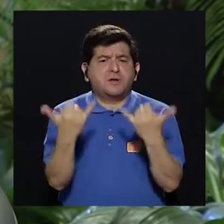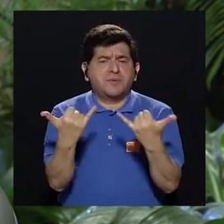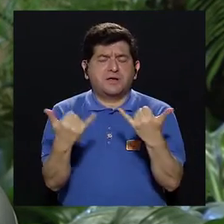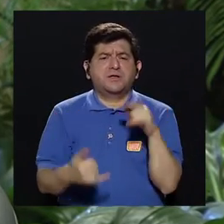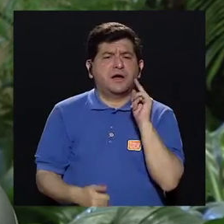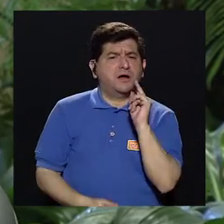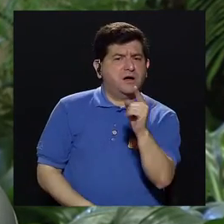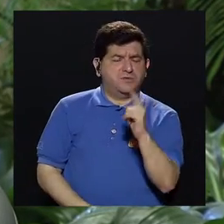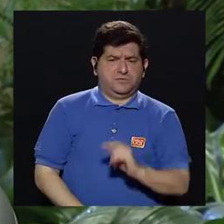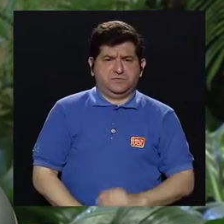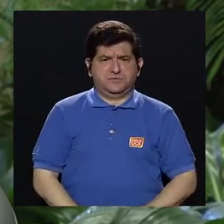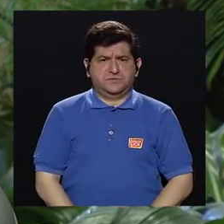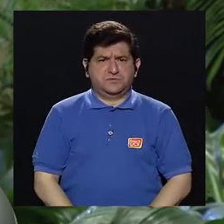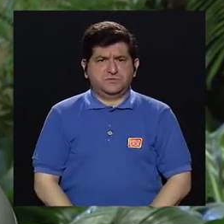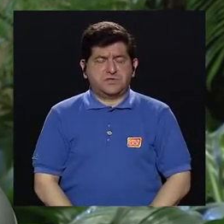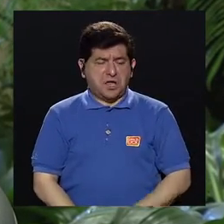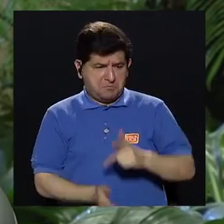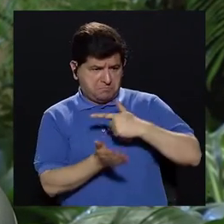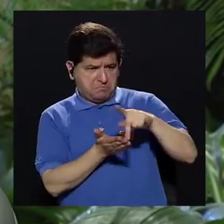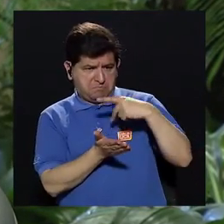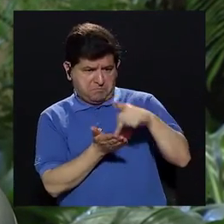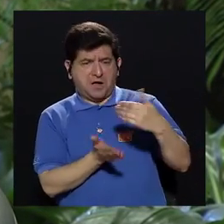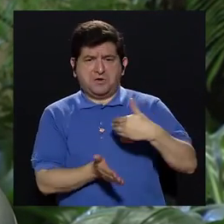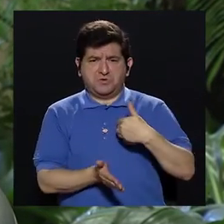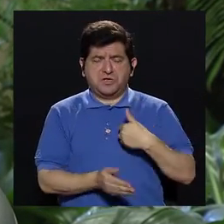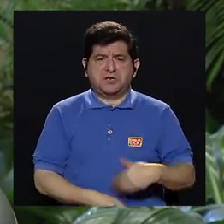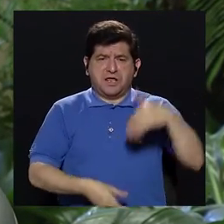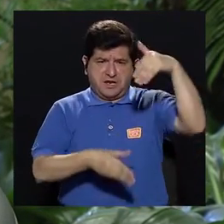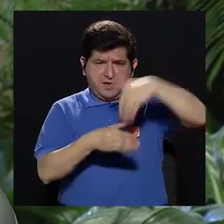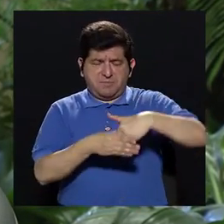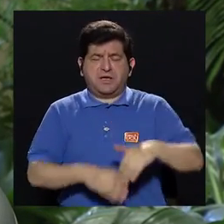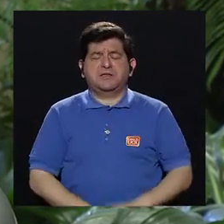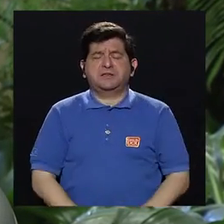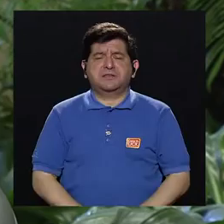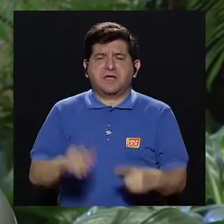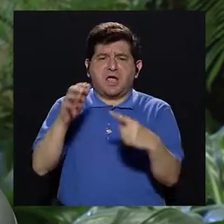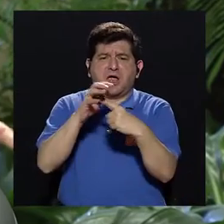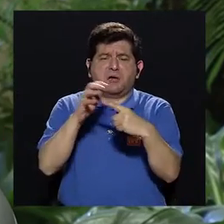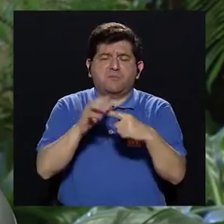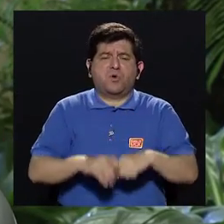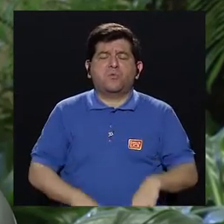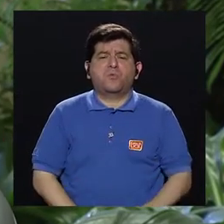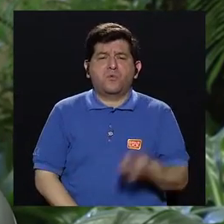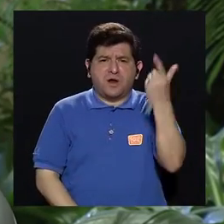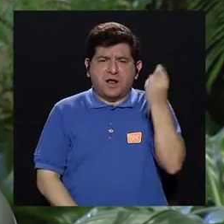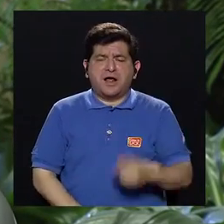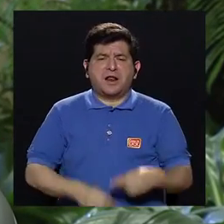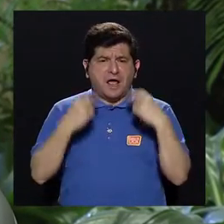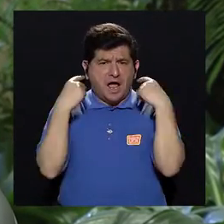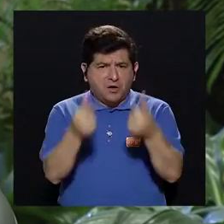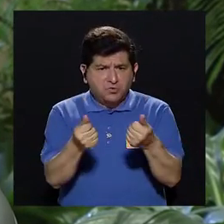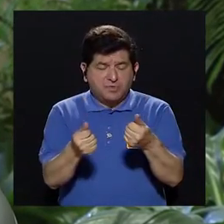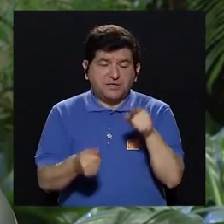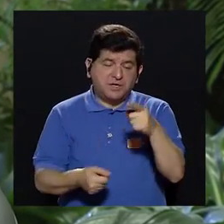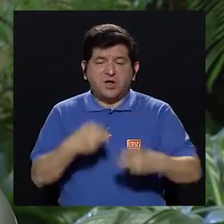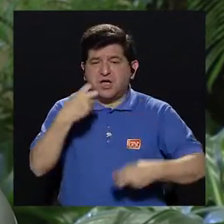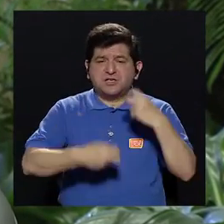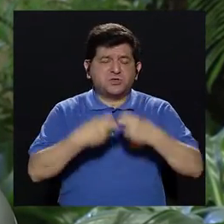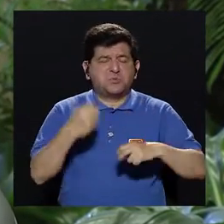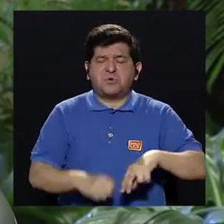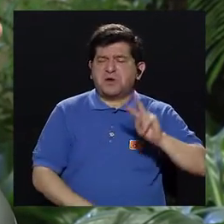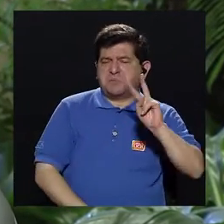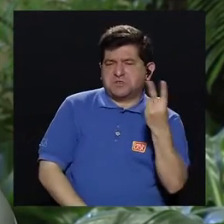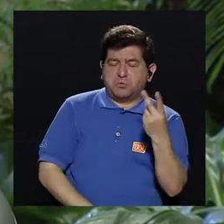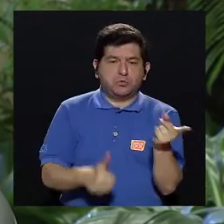sos asalariado y te meten en Popular automáticamente o no. Eso digamos que es un problema de segundo